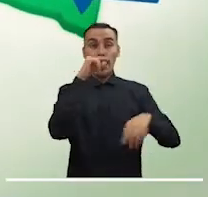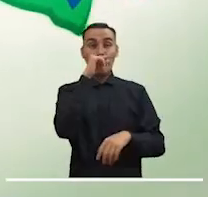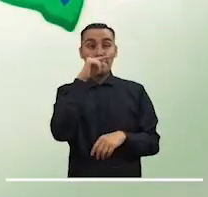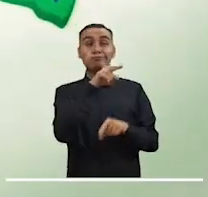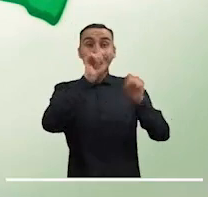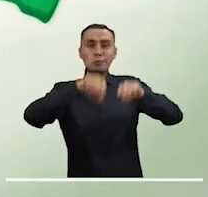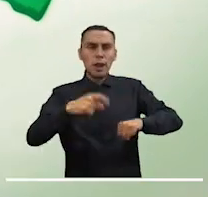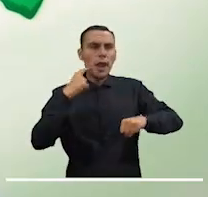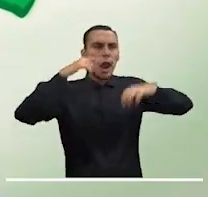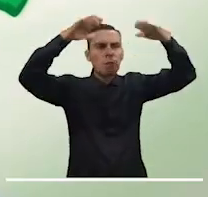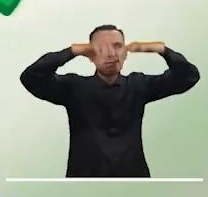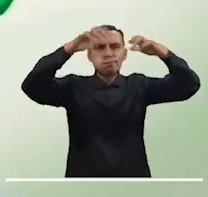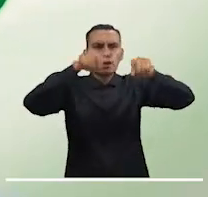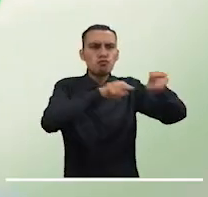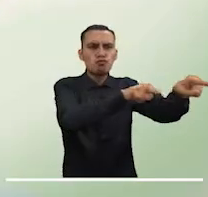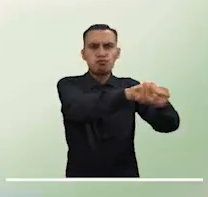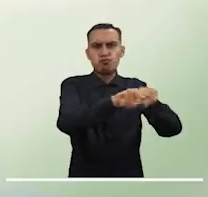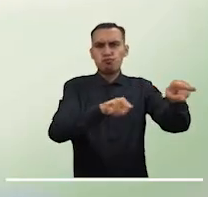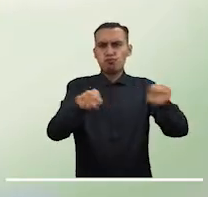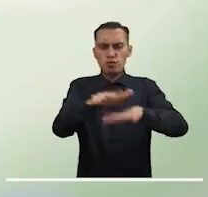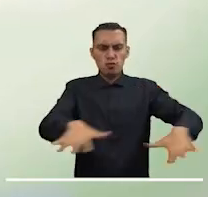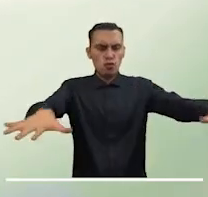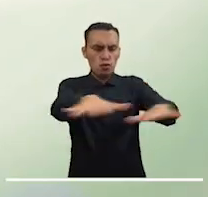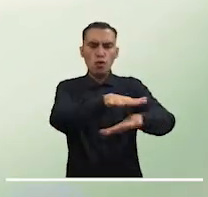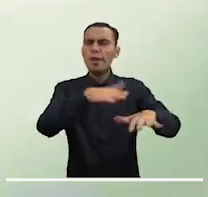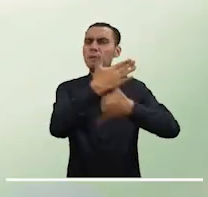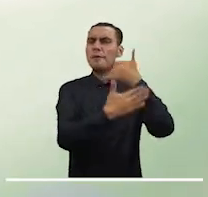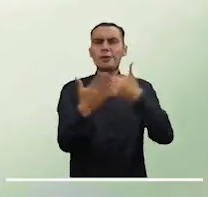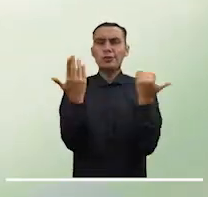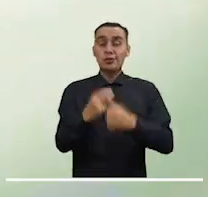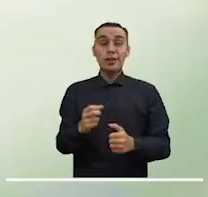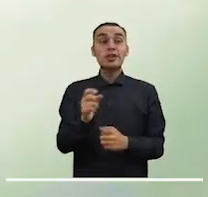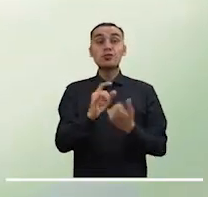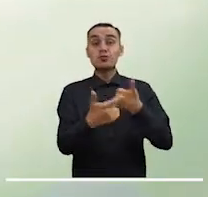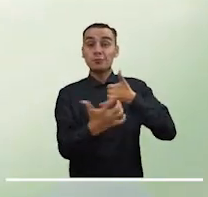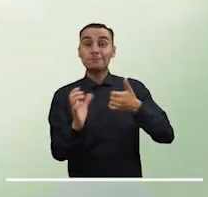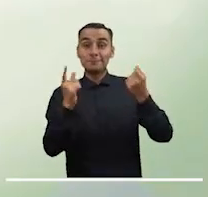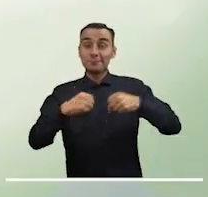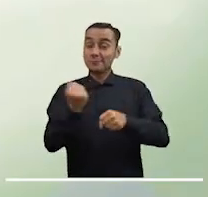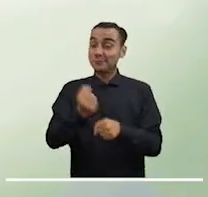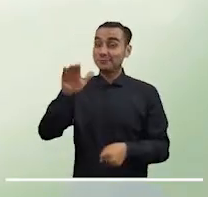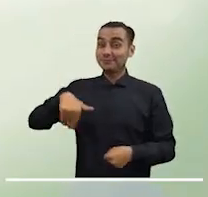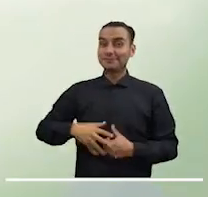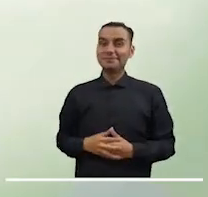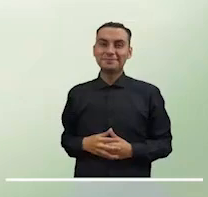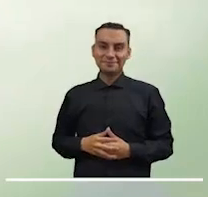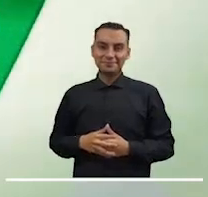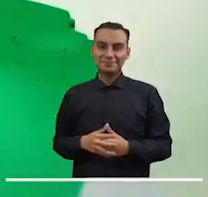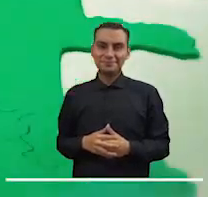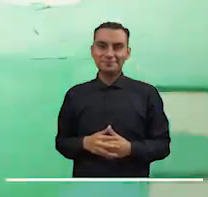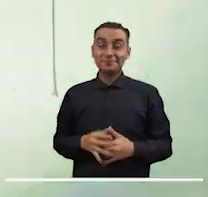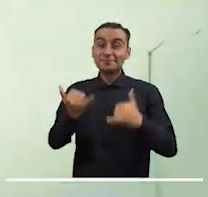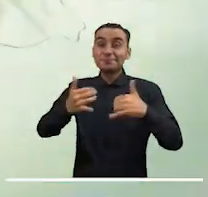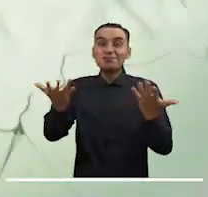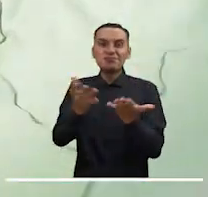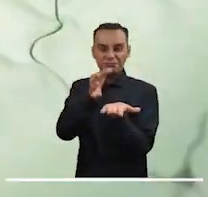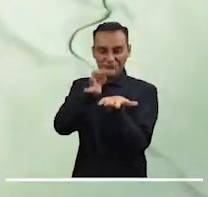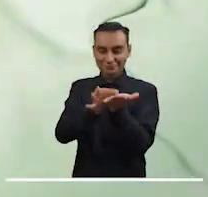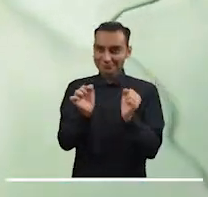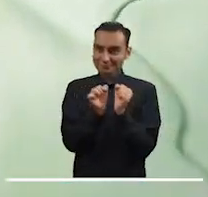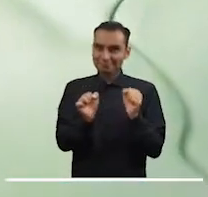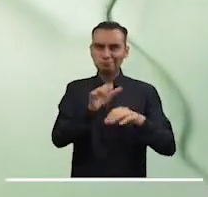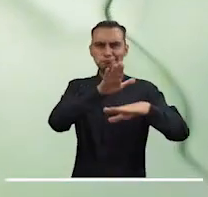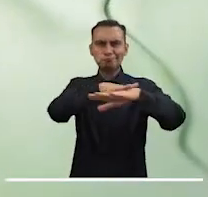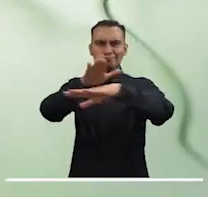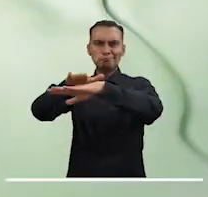colombiana llegaría acompañada de lluvias en los departamentos de Guainía y Baupés. Finalmente, en la capital del país